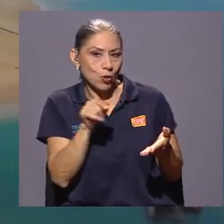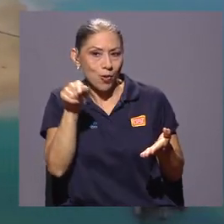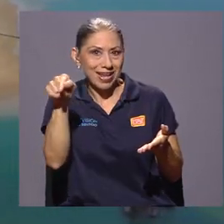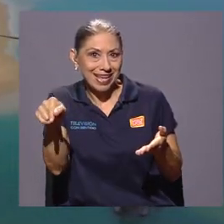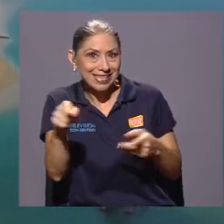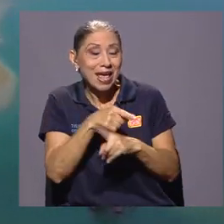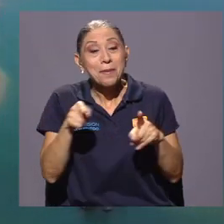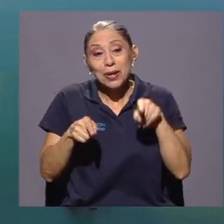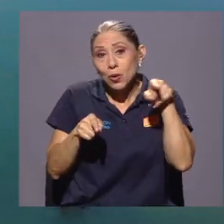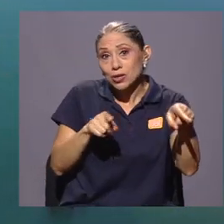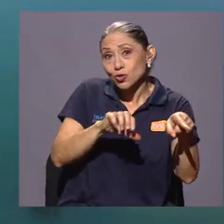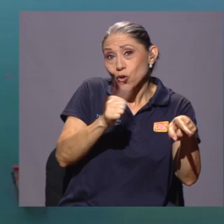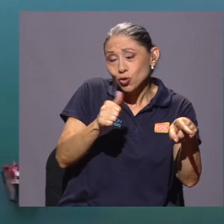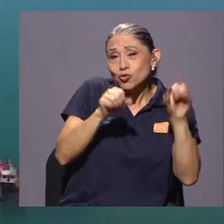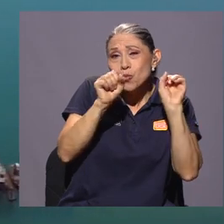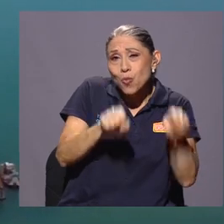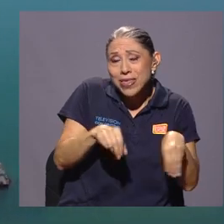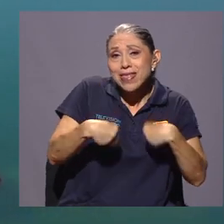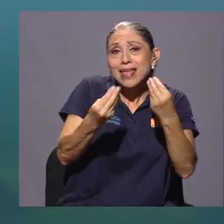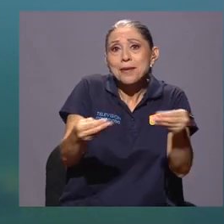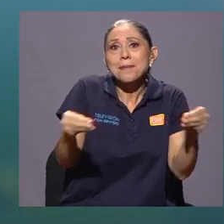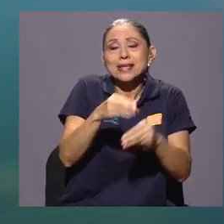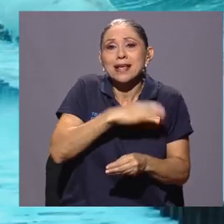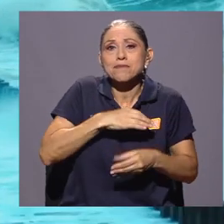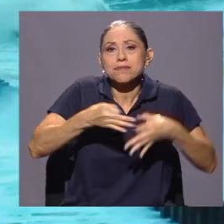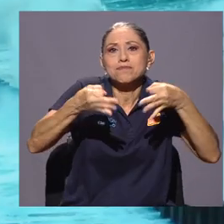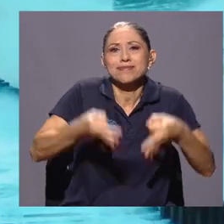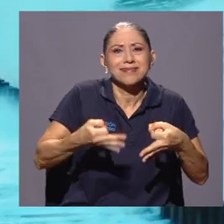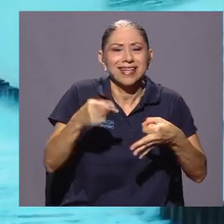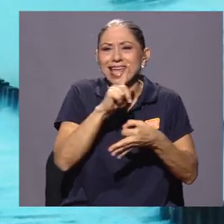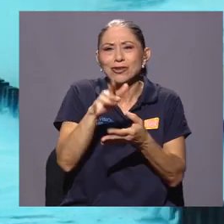capacidades que se buscan y no sufran una degradación tan rápida.